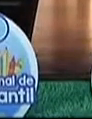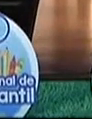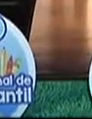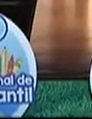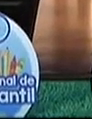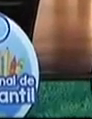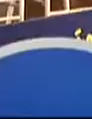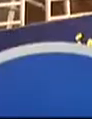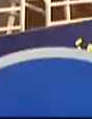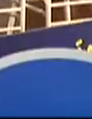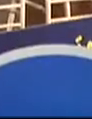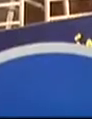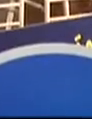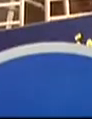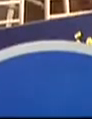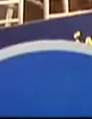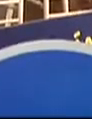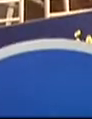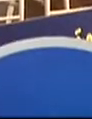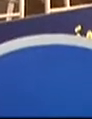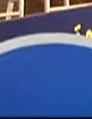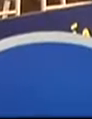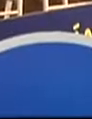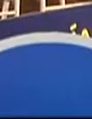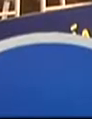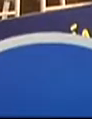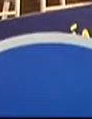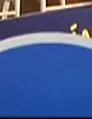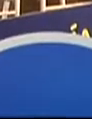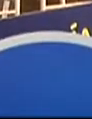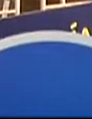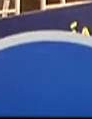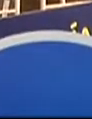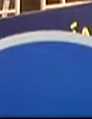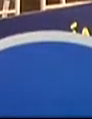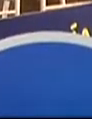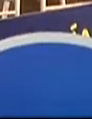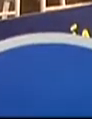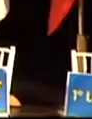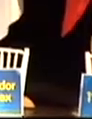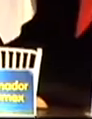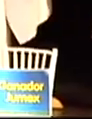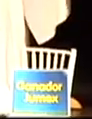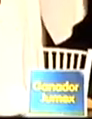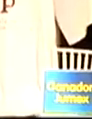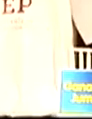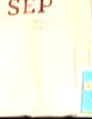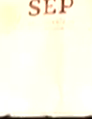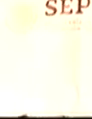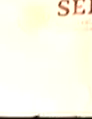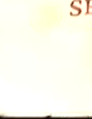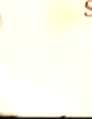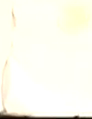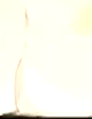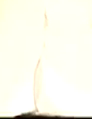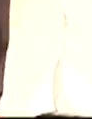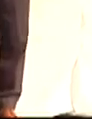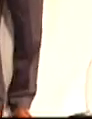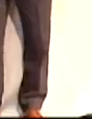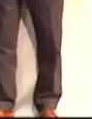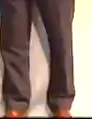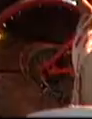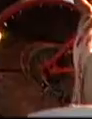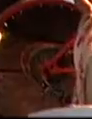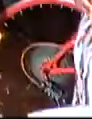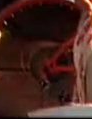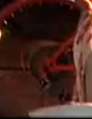Sánchez Cruz, de Tlaxcala, por su cuento, El Fantástico Universo de la Lectura. Mientras que en la categoría B, 9